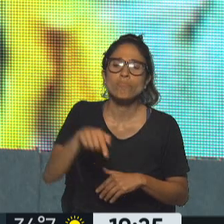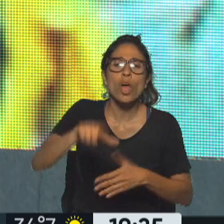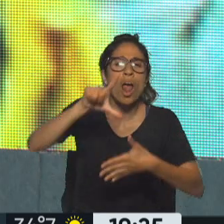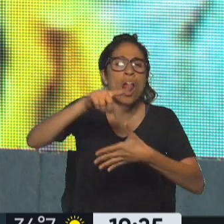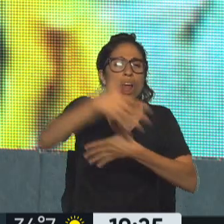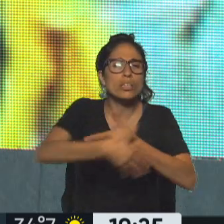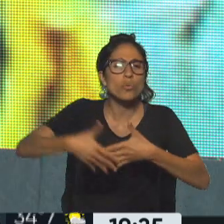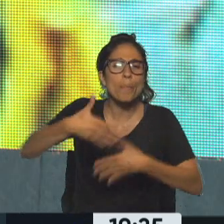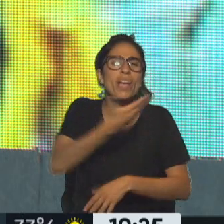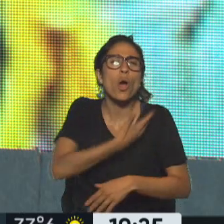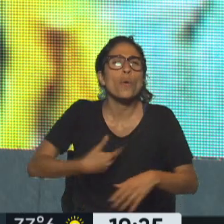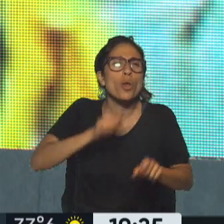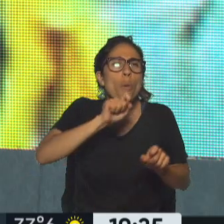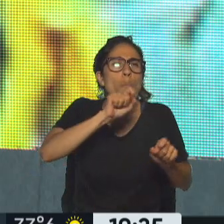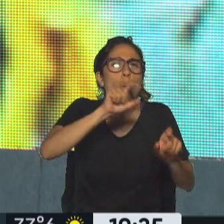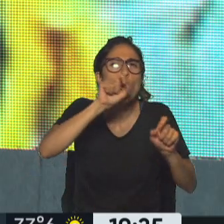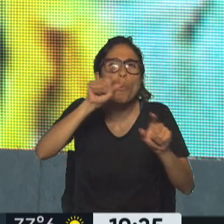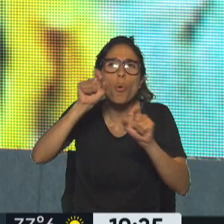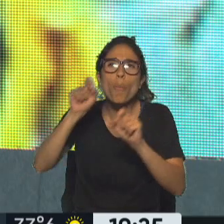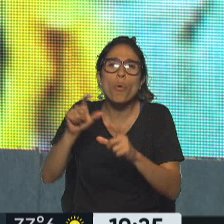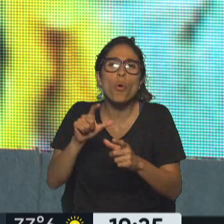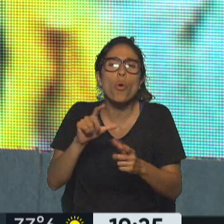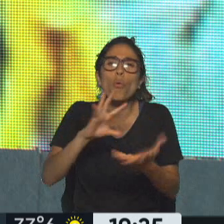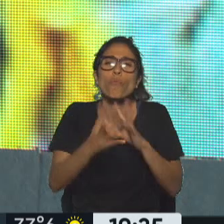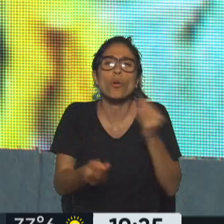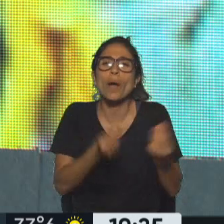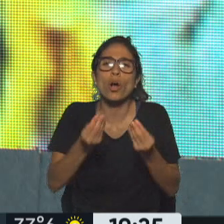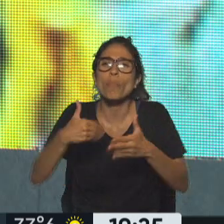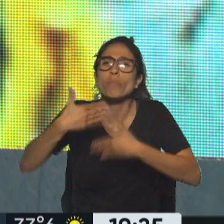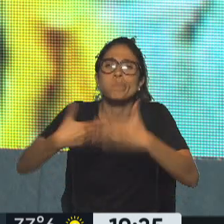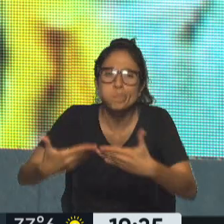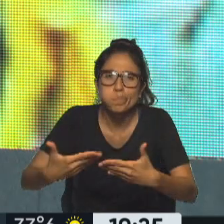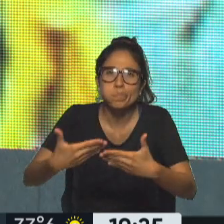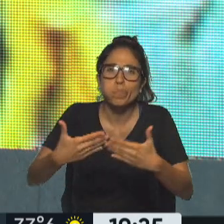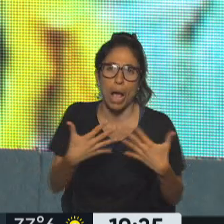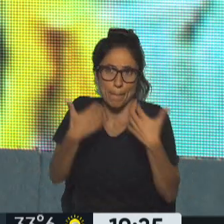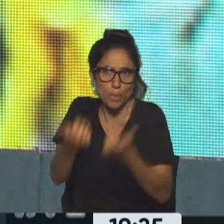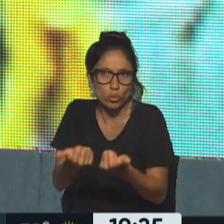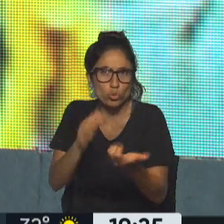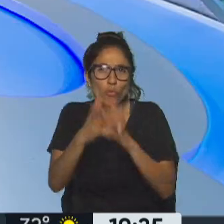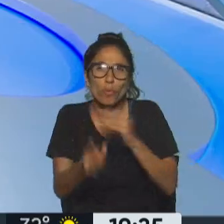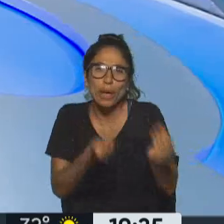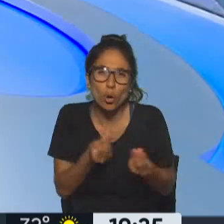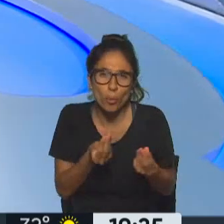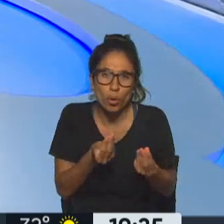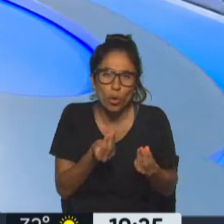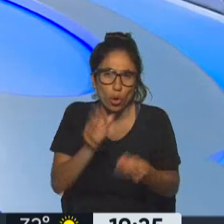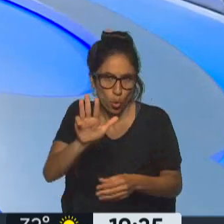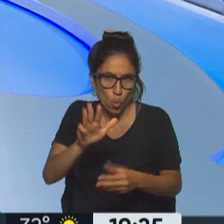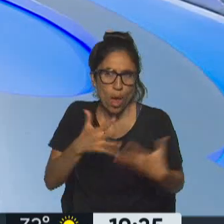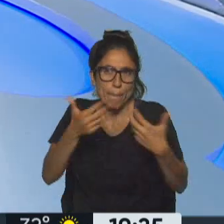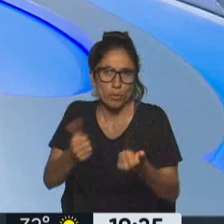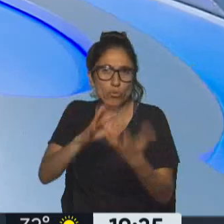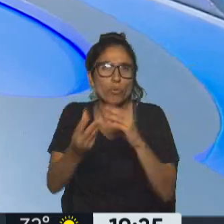cuál sería el lugar concreto como para dar a conocer una mirada y un apoyo a Lula da Silva pero directo no como el de la